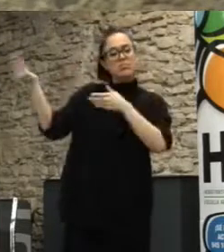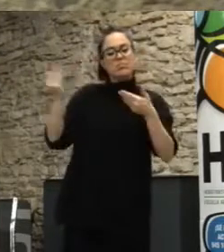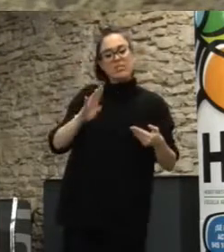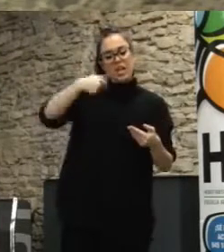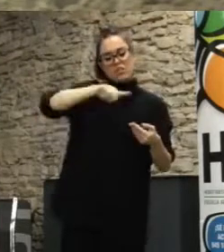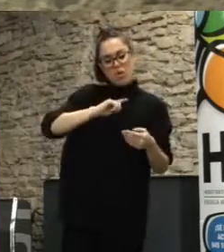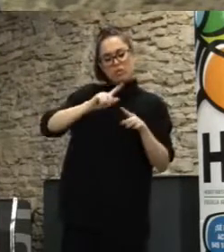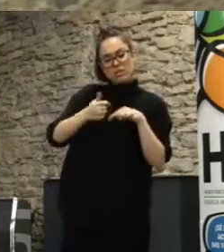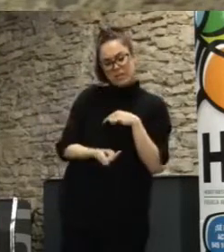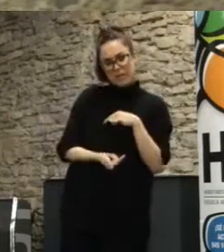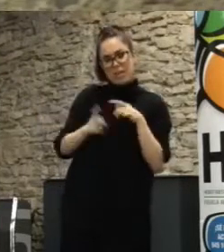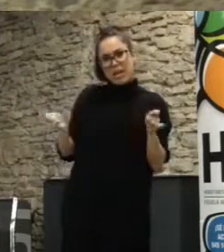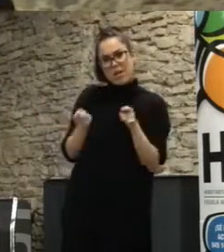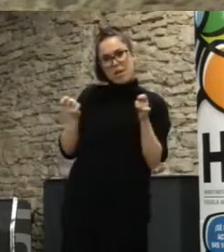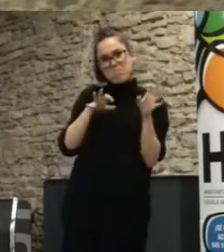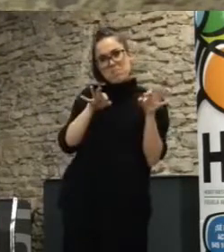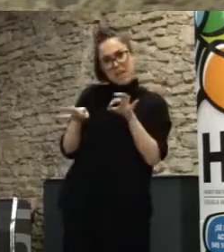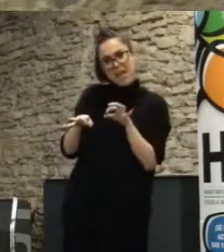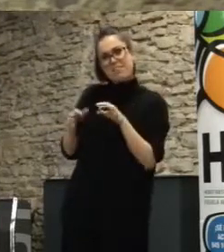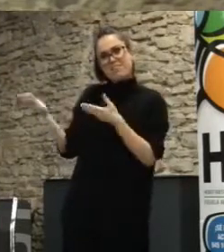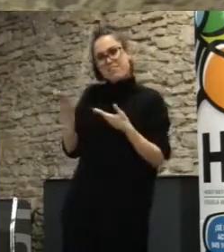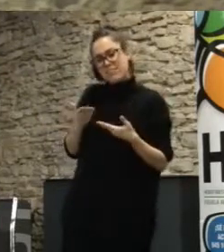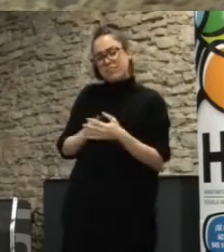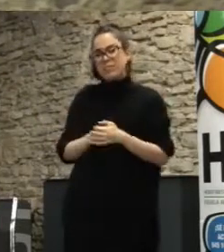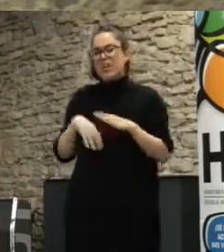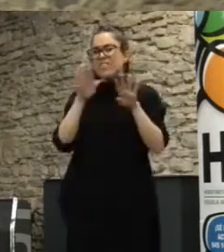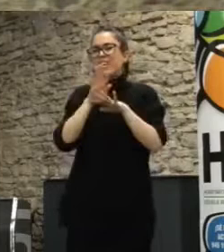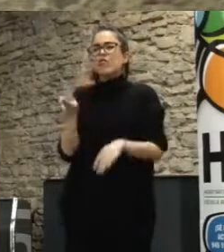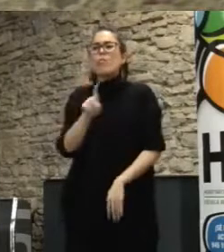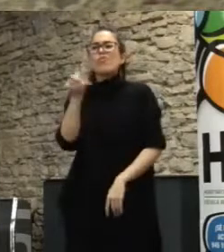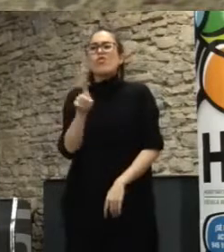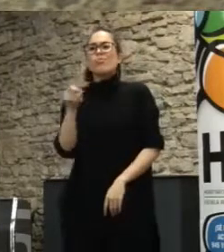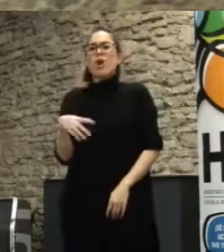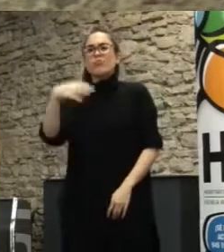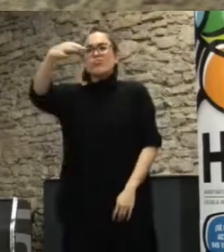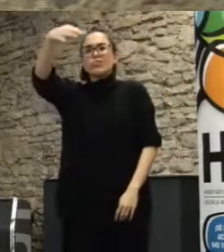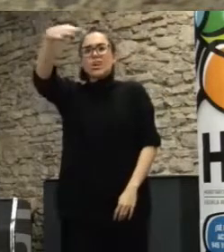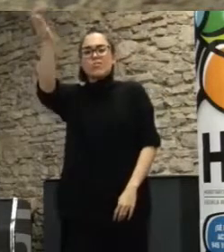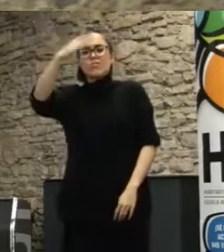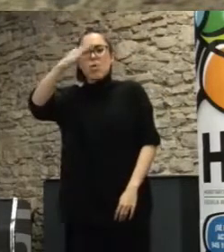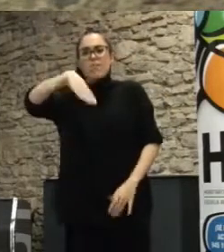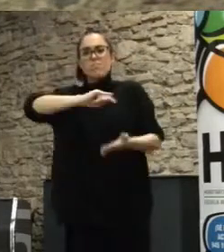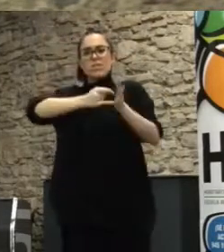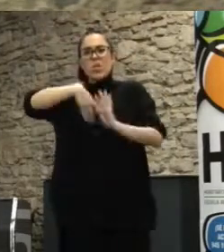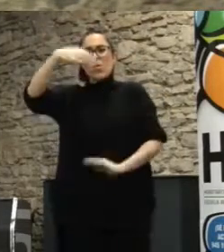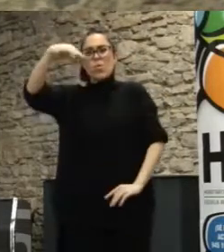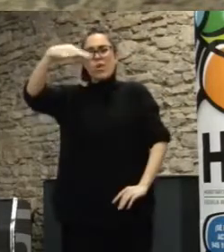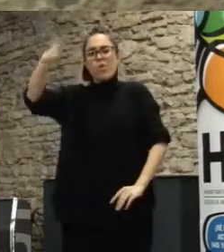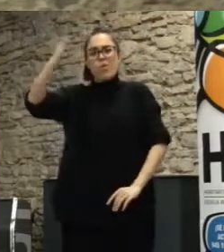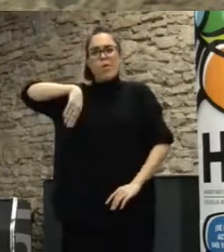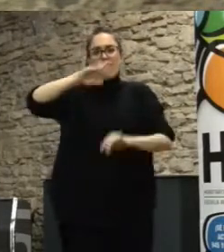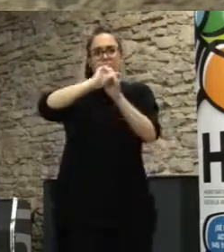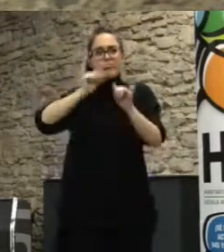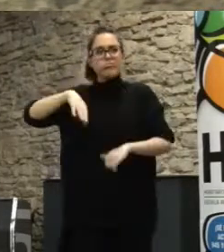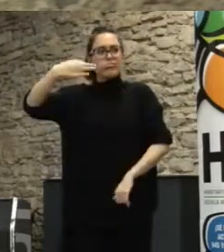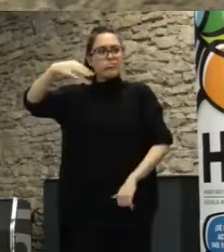de diseñadores o bueno no sé yo pienso que no hay una fórmula no existe una sola cualquier persona que te diga que así es la